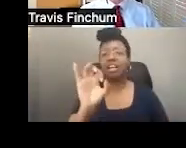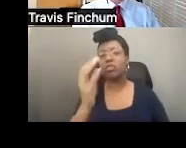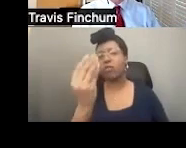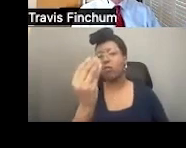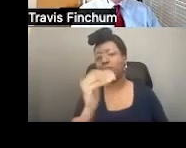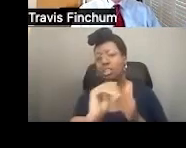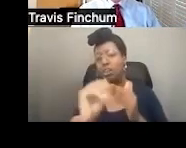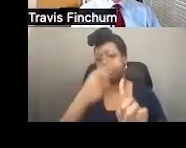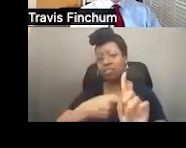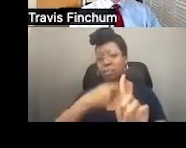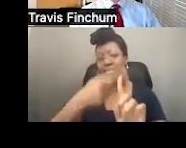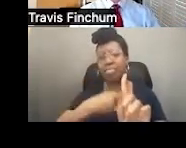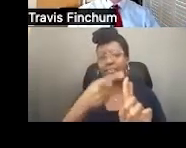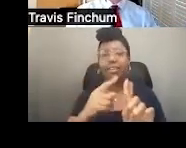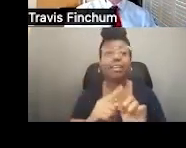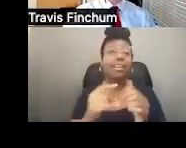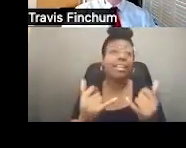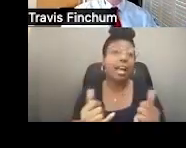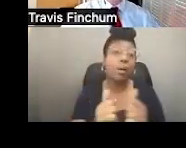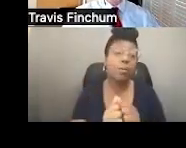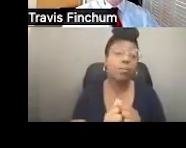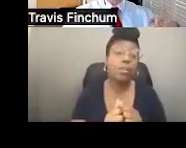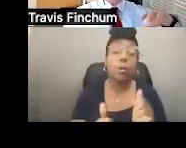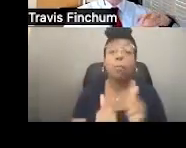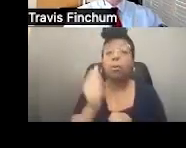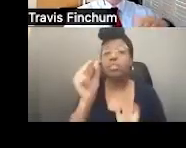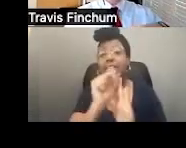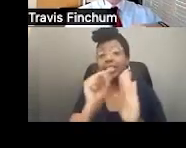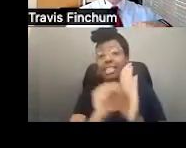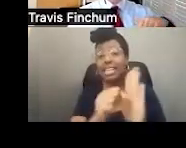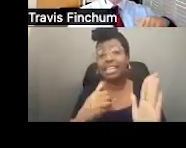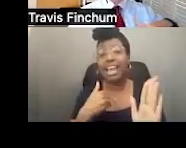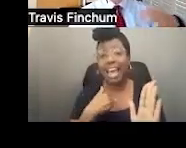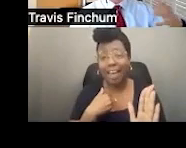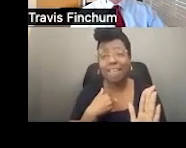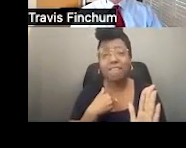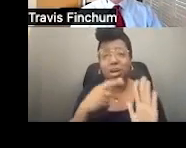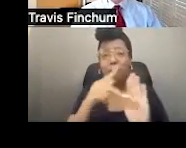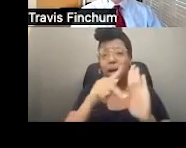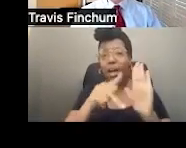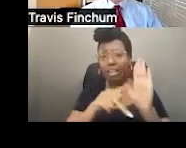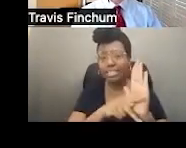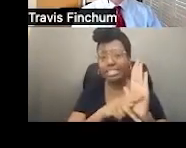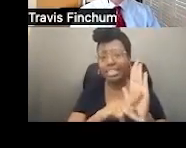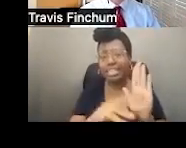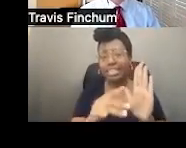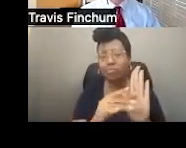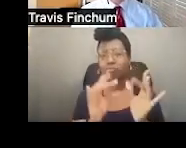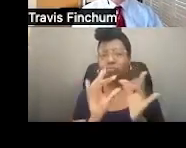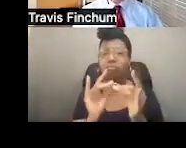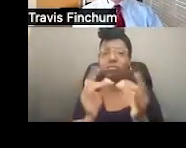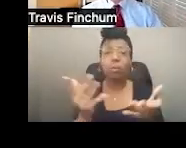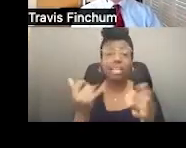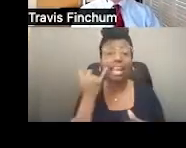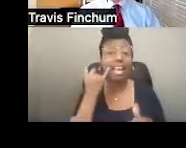de 914 dólares al mes. La mayoría de los estados tienen una política estatal que dice que